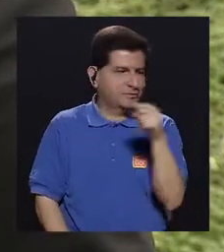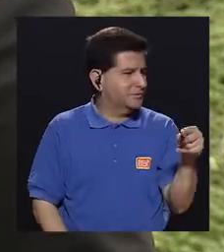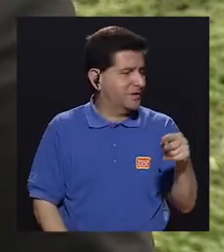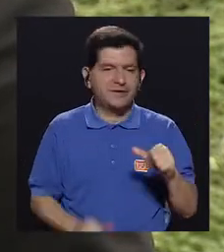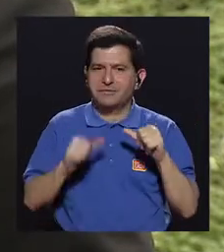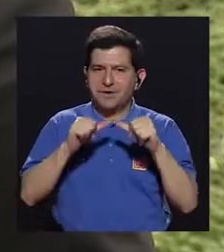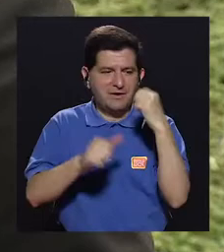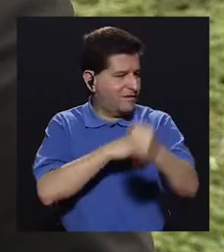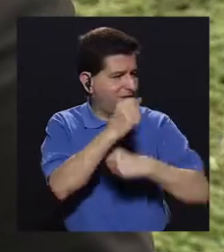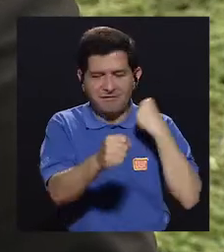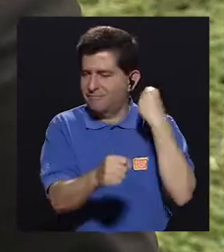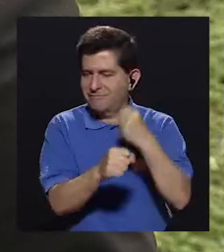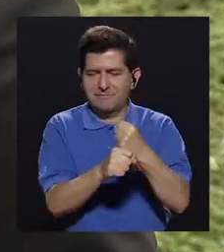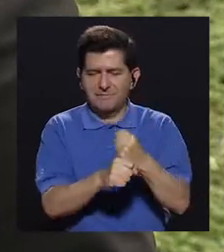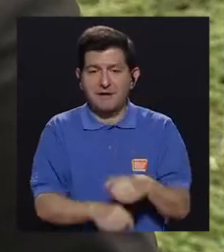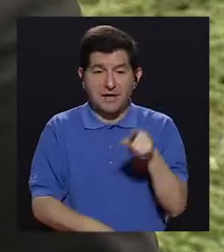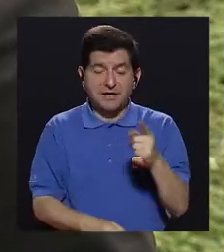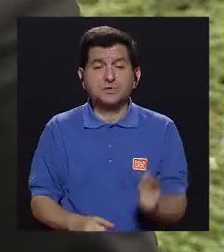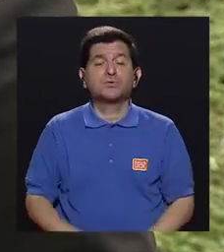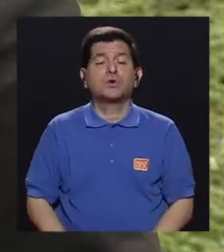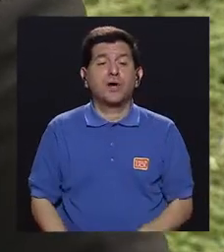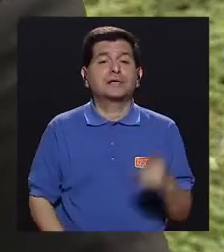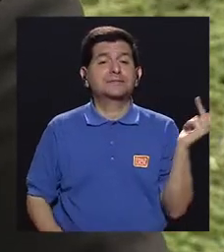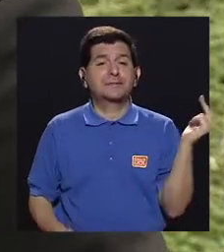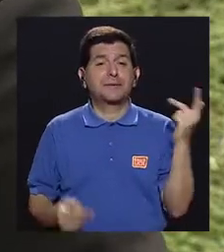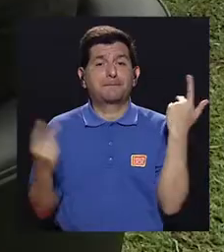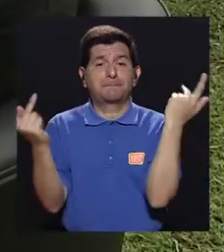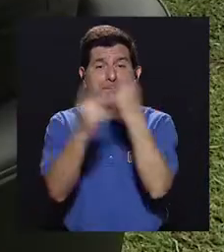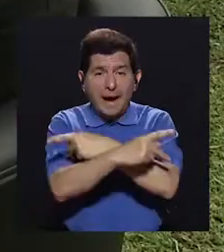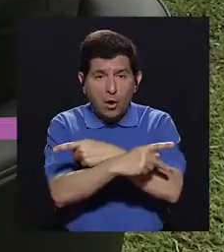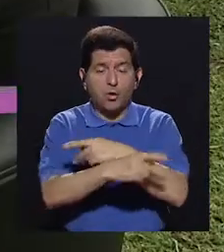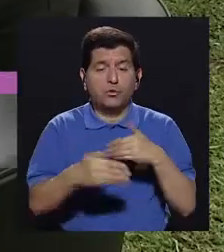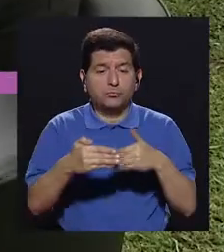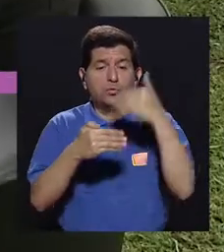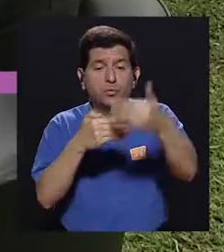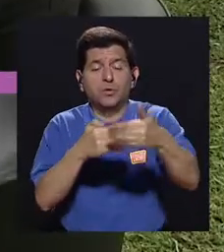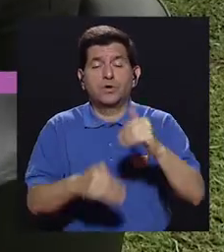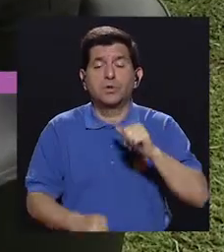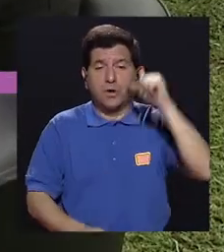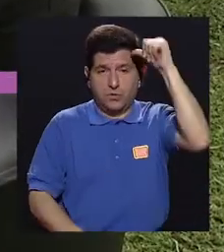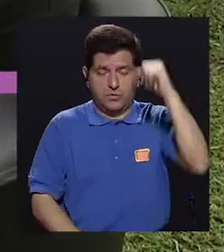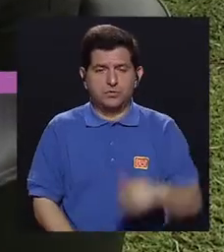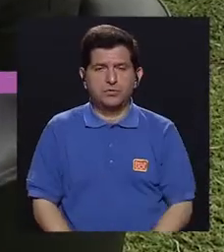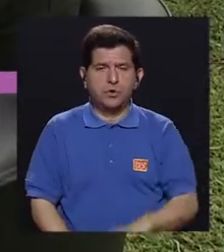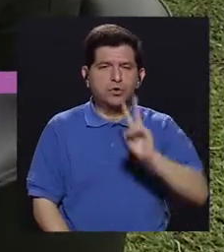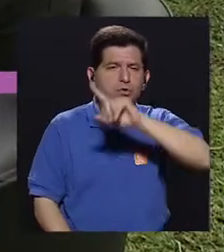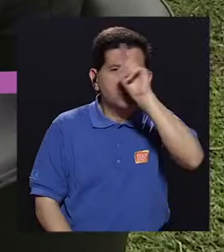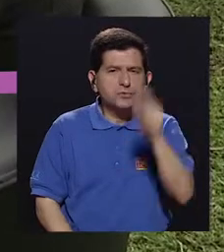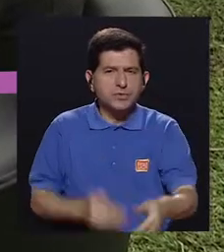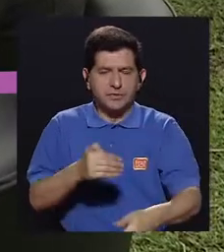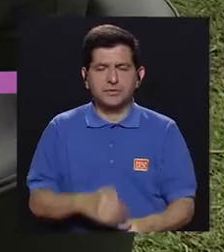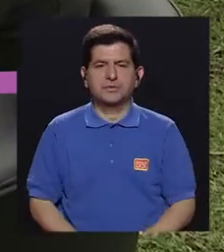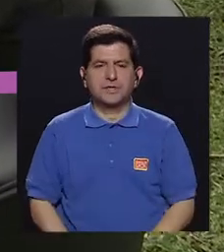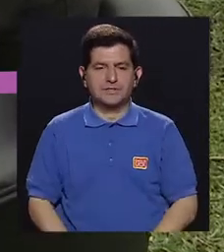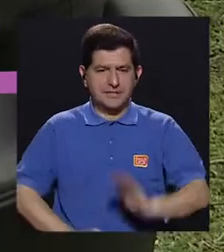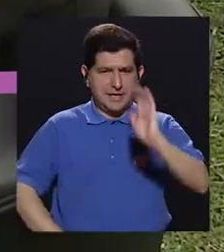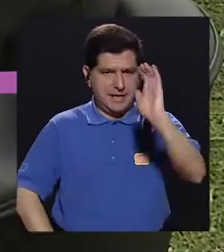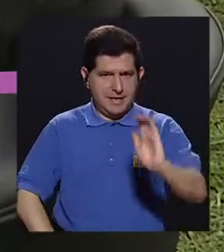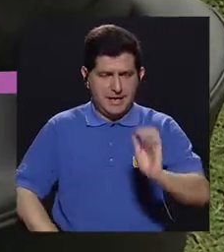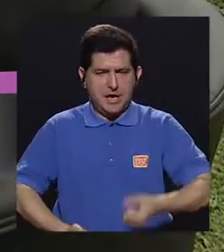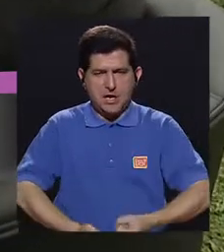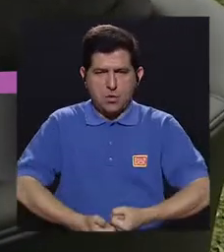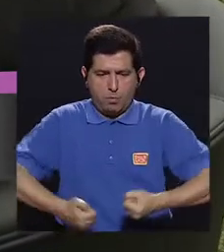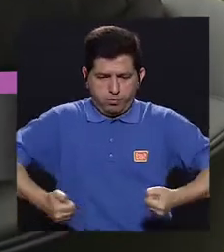conforme avanza la edad, sino más bien se agrava. Ajá. Dos preguntas antes de cerrar este bloque. ¿Es un niño